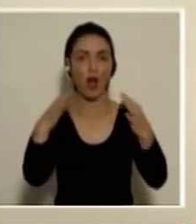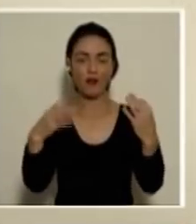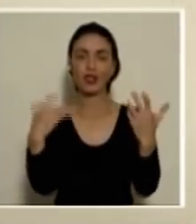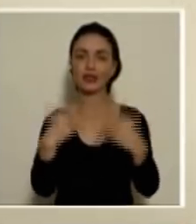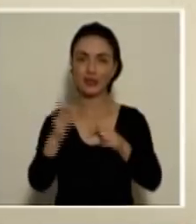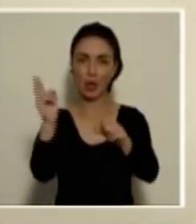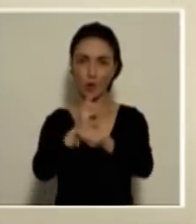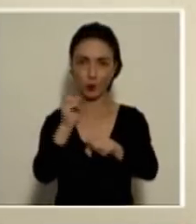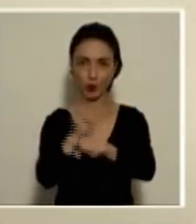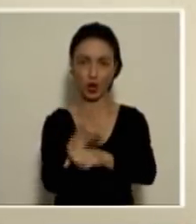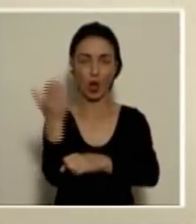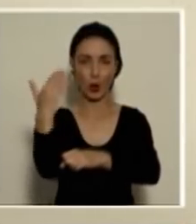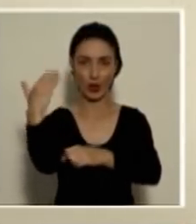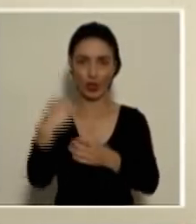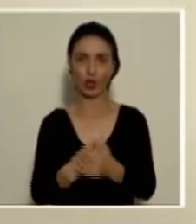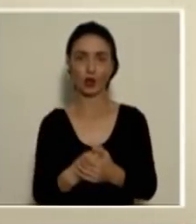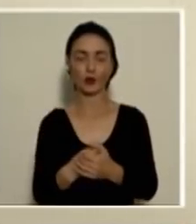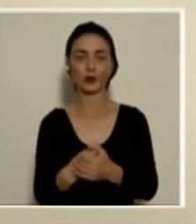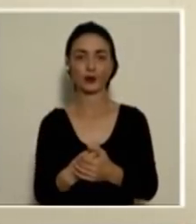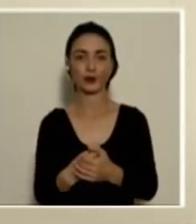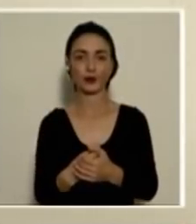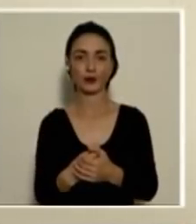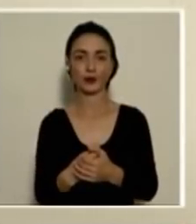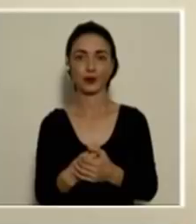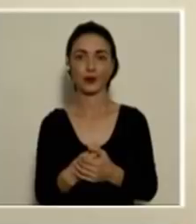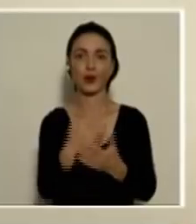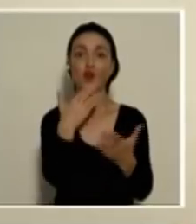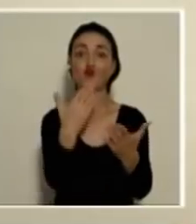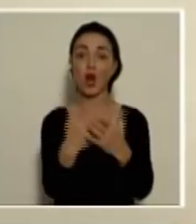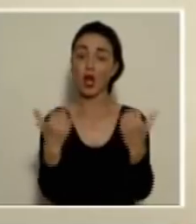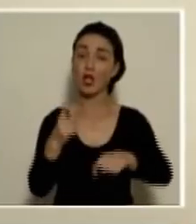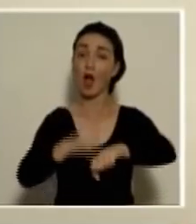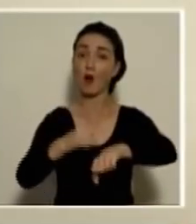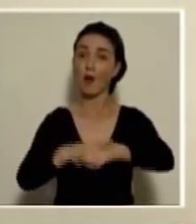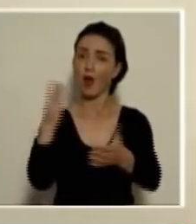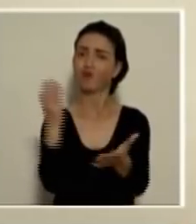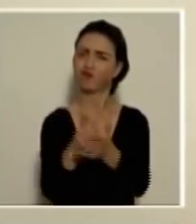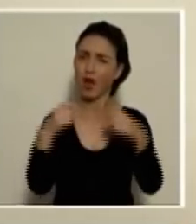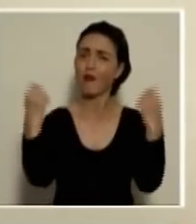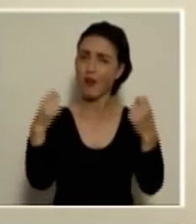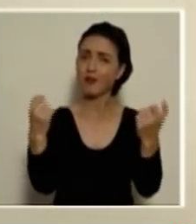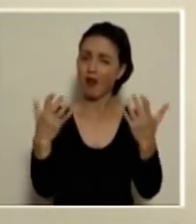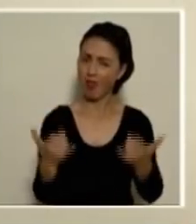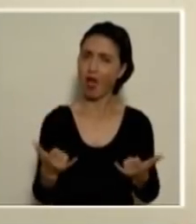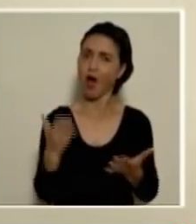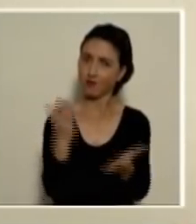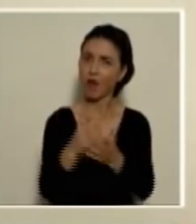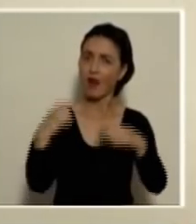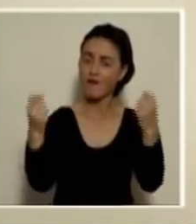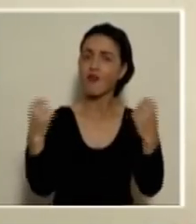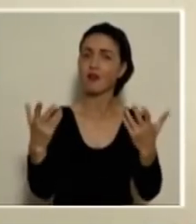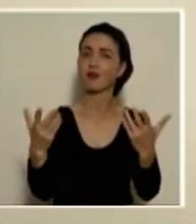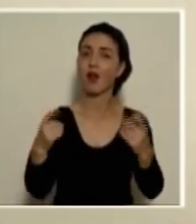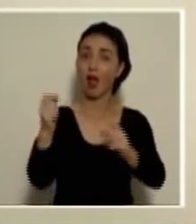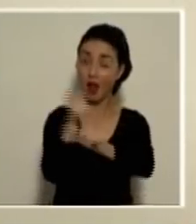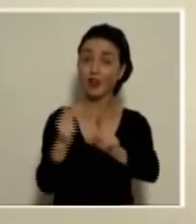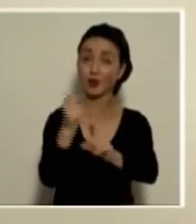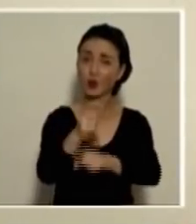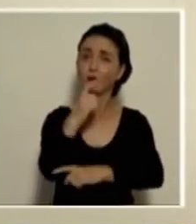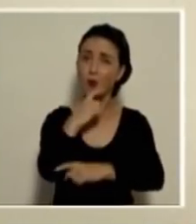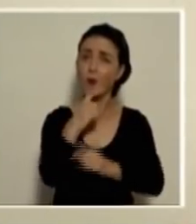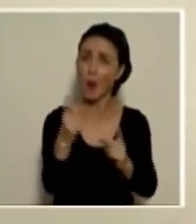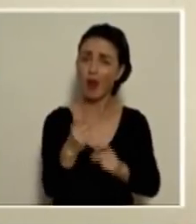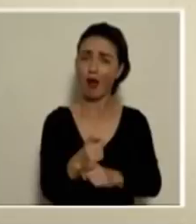habíamos utilizado en alguna de las anteriores intervenciones y es, bueno, ya llegó el momento de parar la fiesta. Paren la fiesta porque la situación es